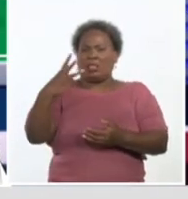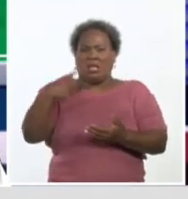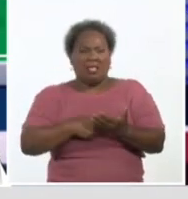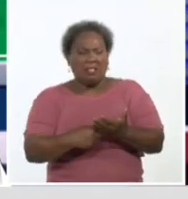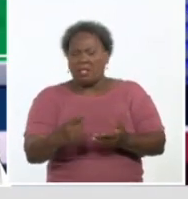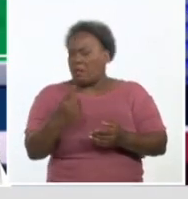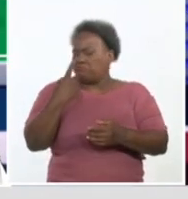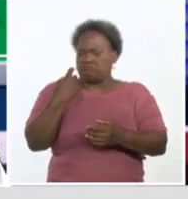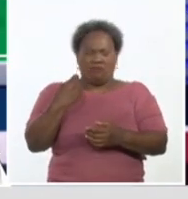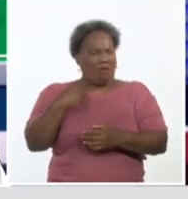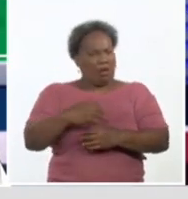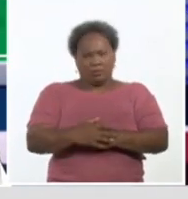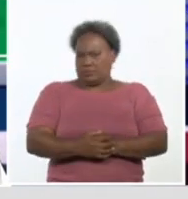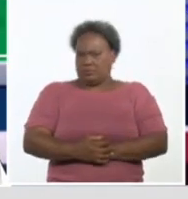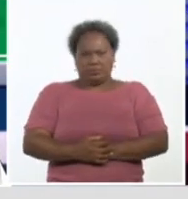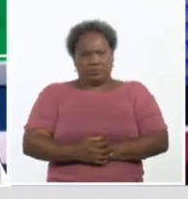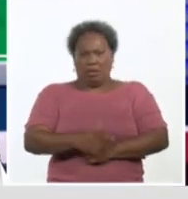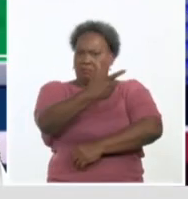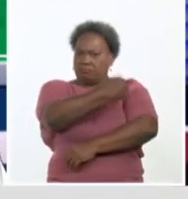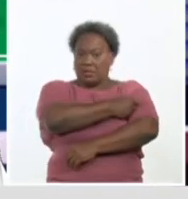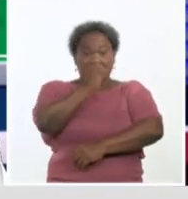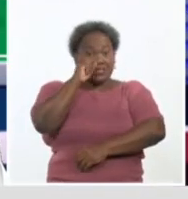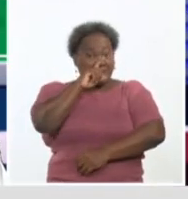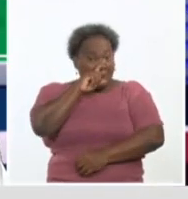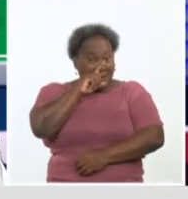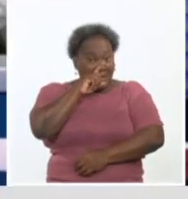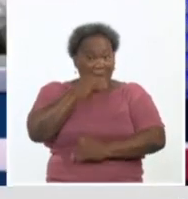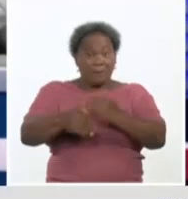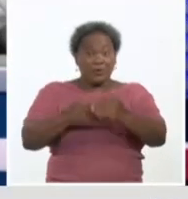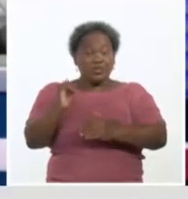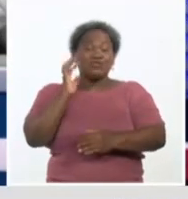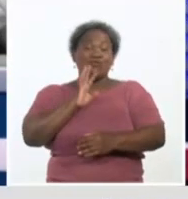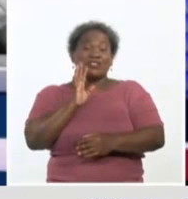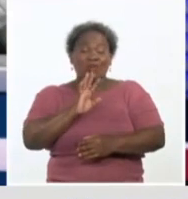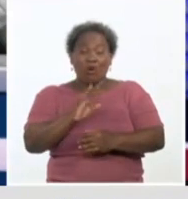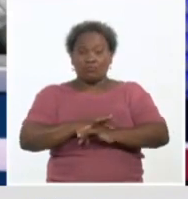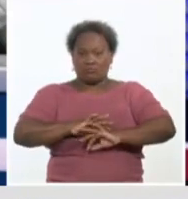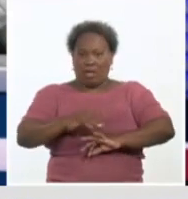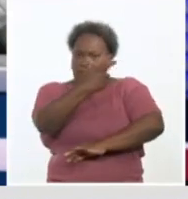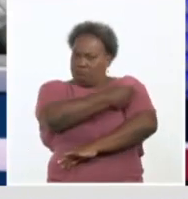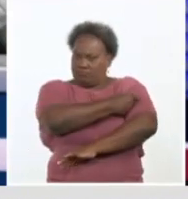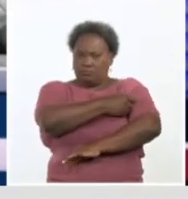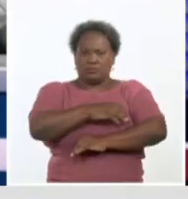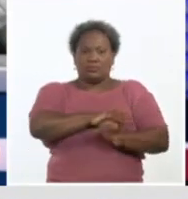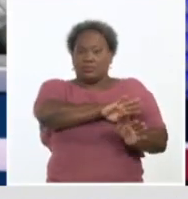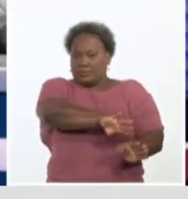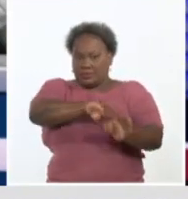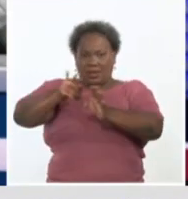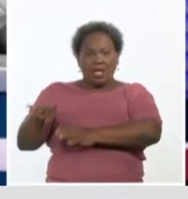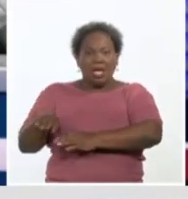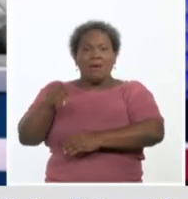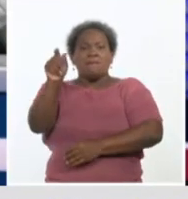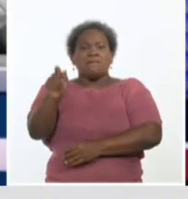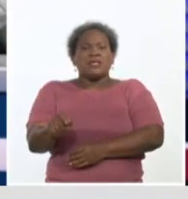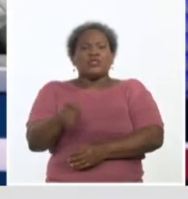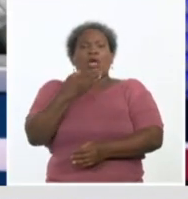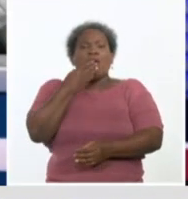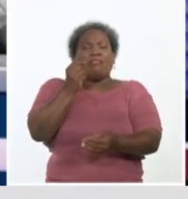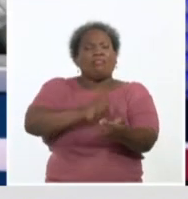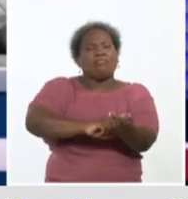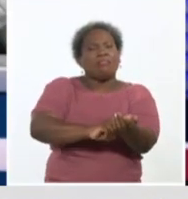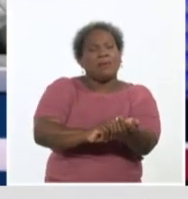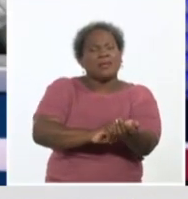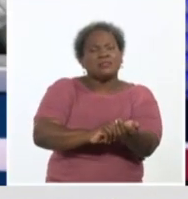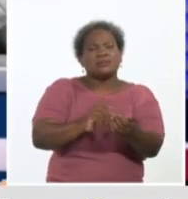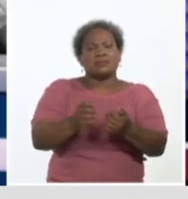aplicarse como tal el candidato. En el caso de un diabético, doctora, también es otra de las preguntas que nos traslada la población,